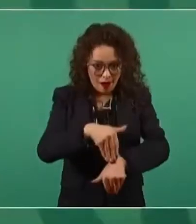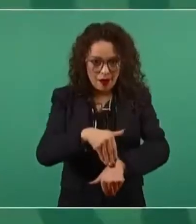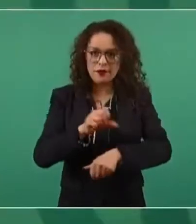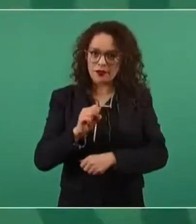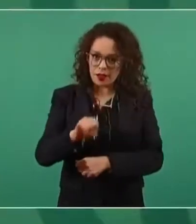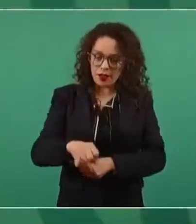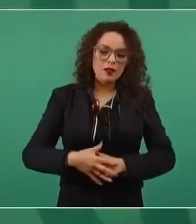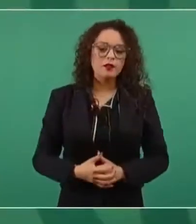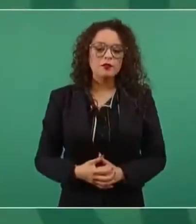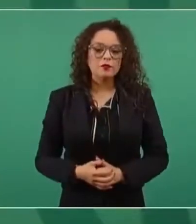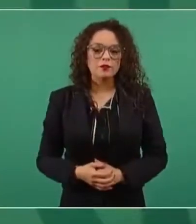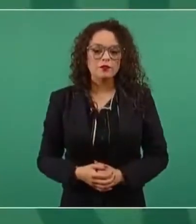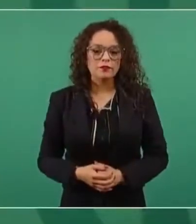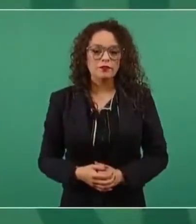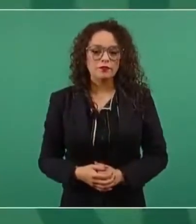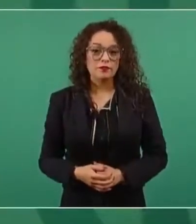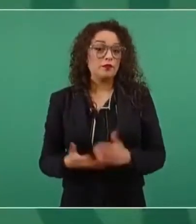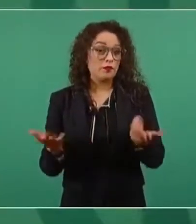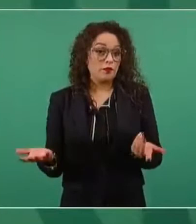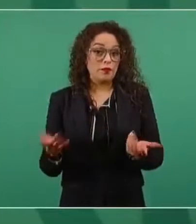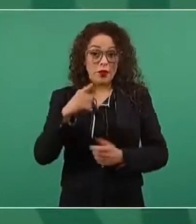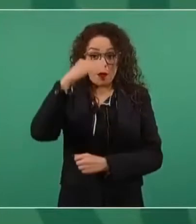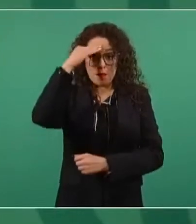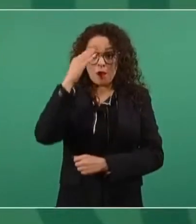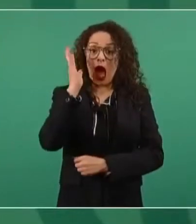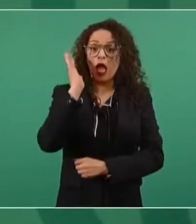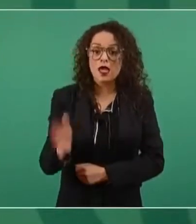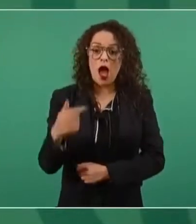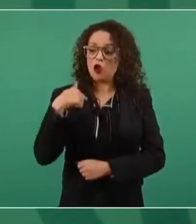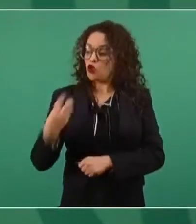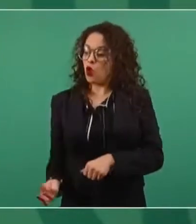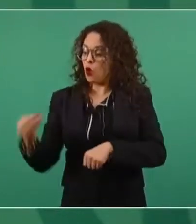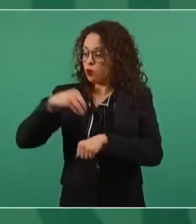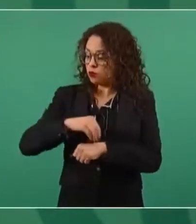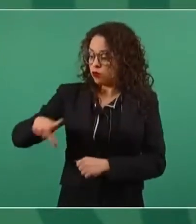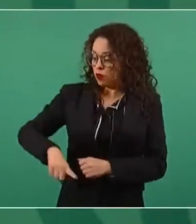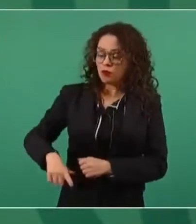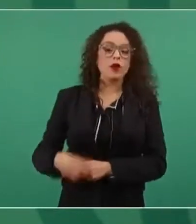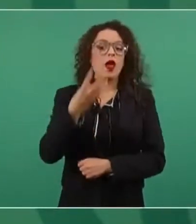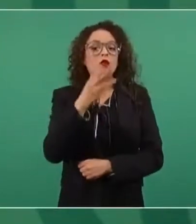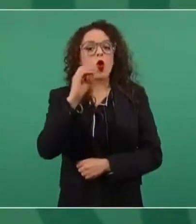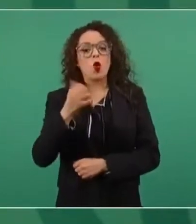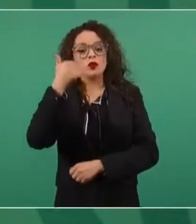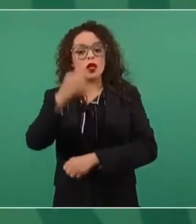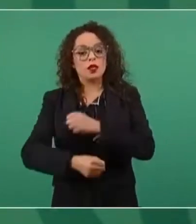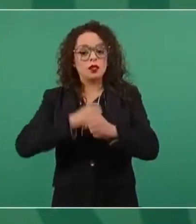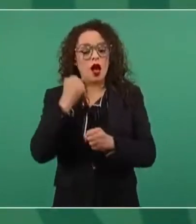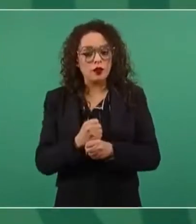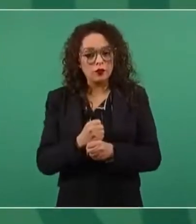No, que ya me eligieron por tres, por seis años y haga lo que haga,